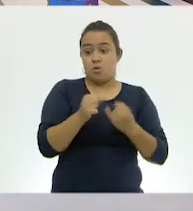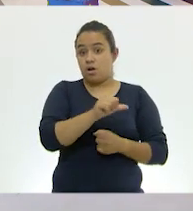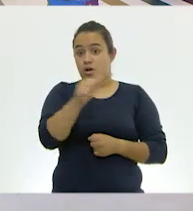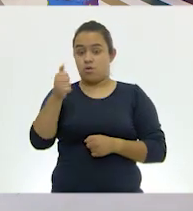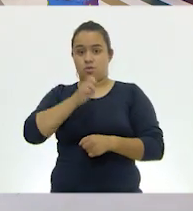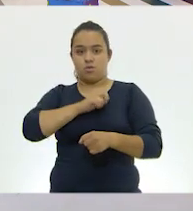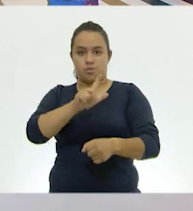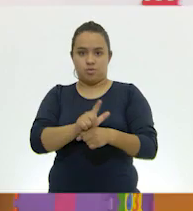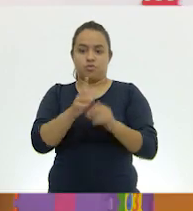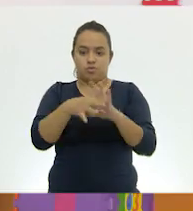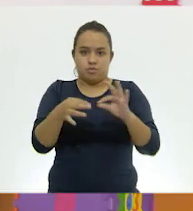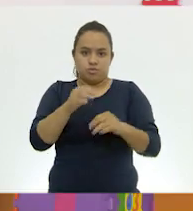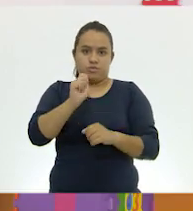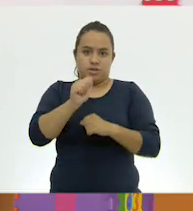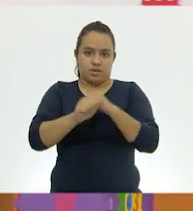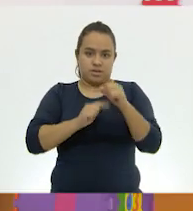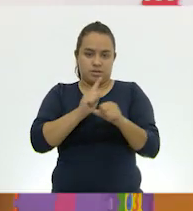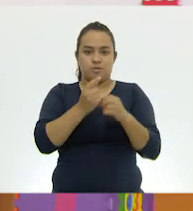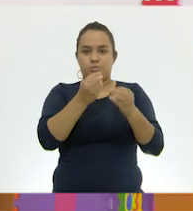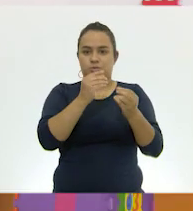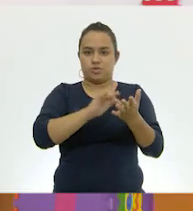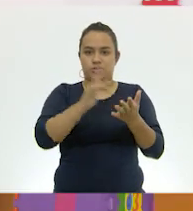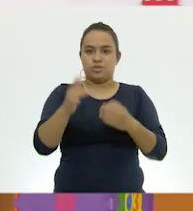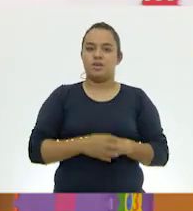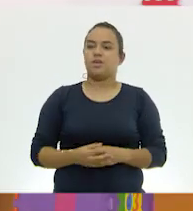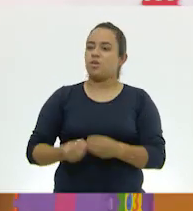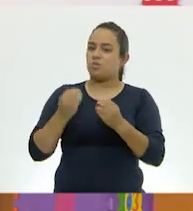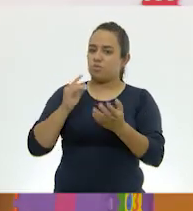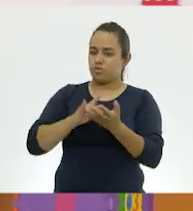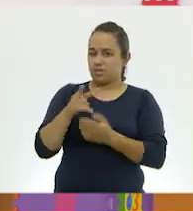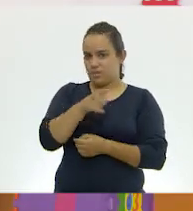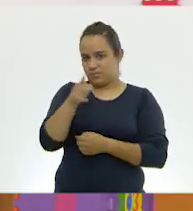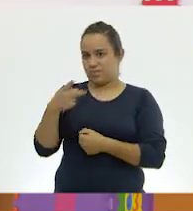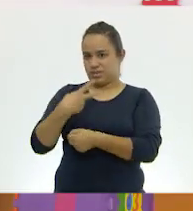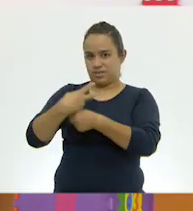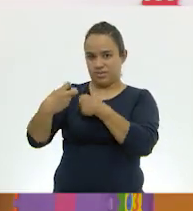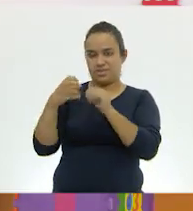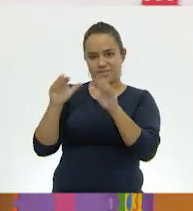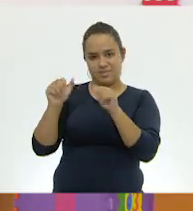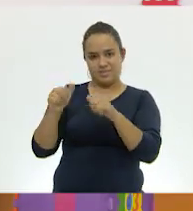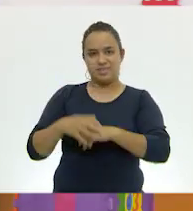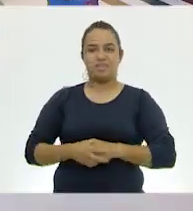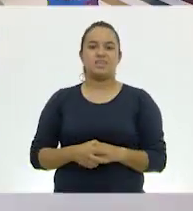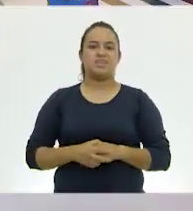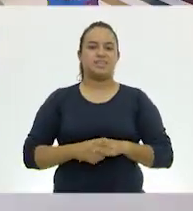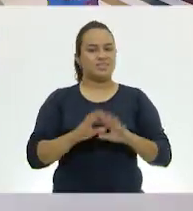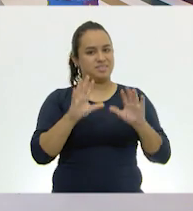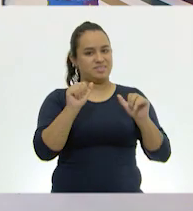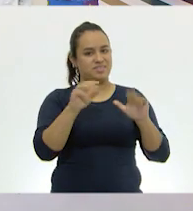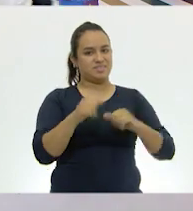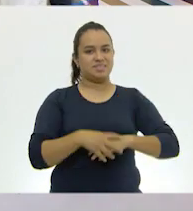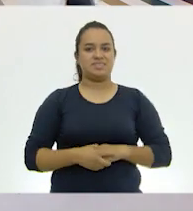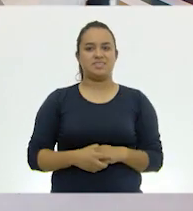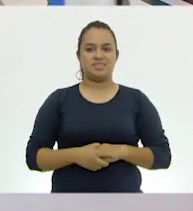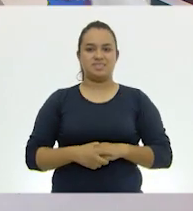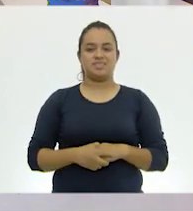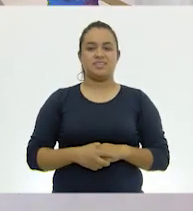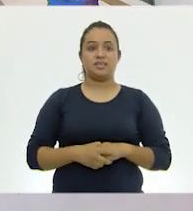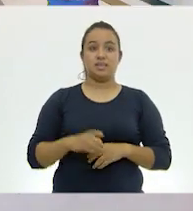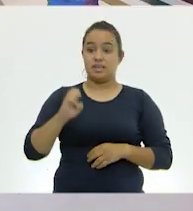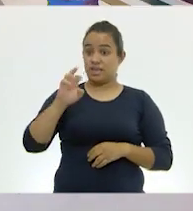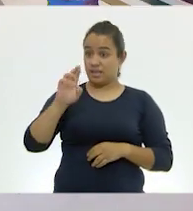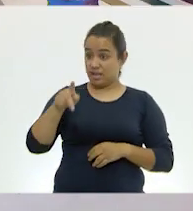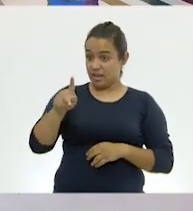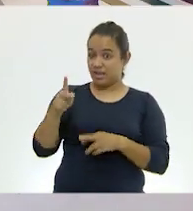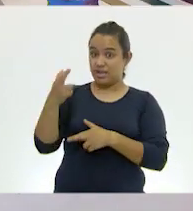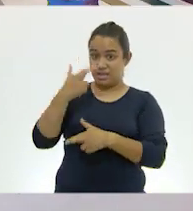acerca de otros animales. Muchísimas gracias. Muchísimas gracias a ustedes por la invitación. Hasta luego. Hasta luego. Eric, ¿puedes